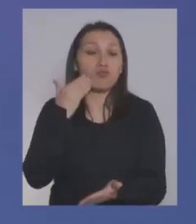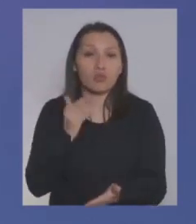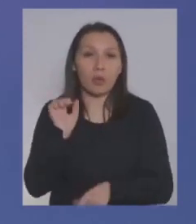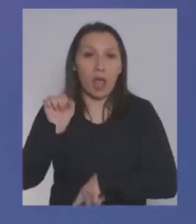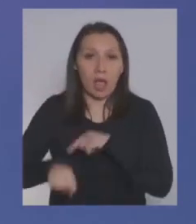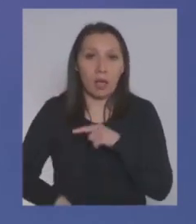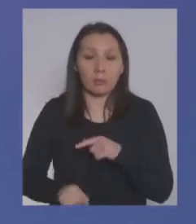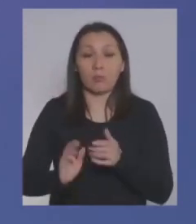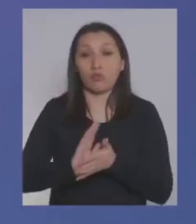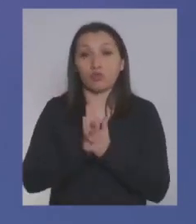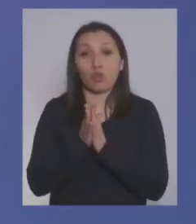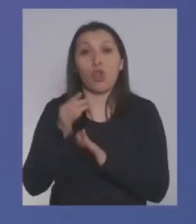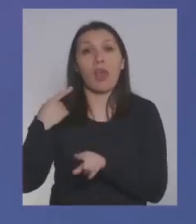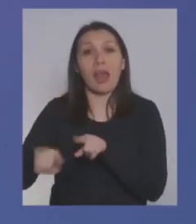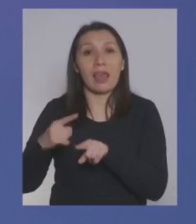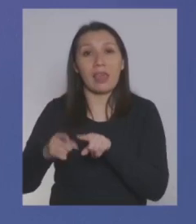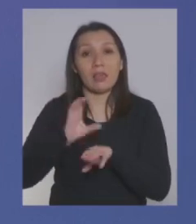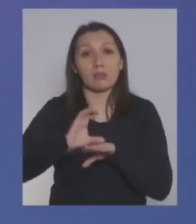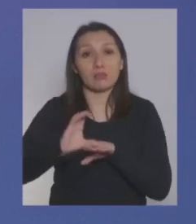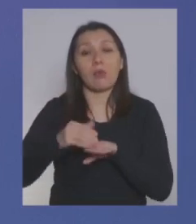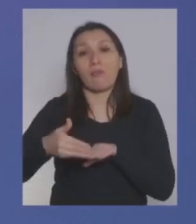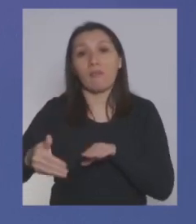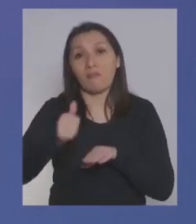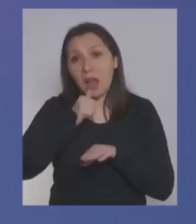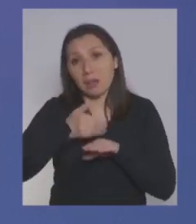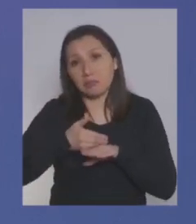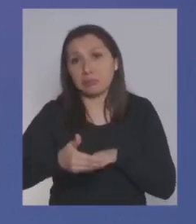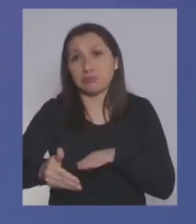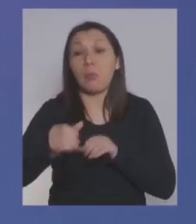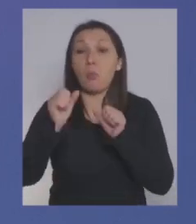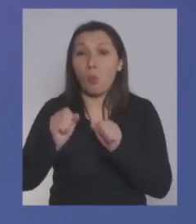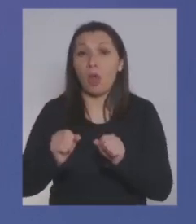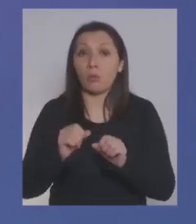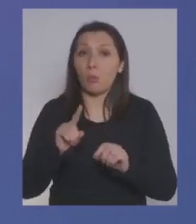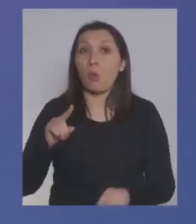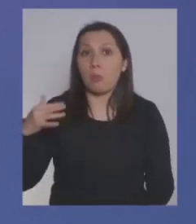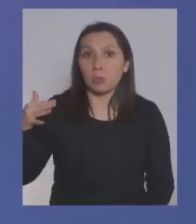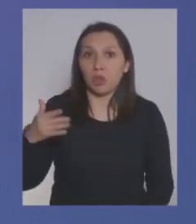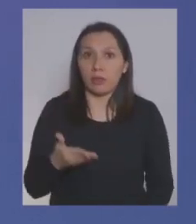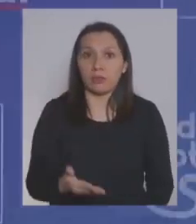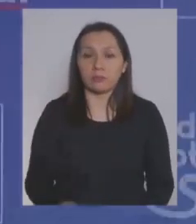aprobados y todos los créditos que quedan por delante por solicitar, que es algo no menor.